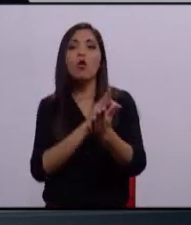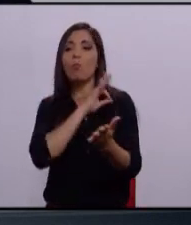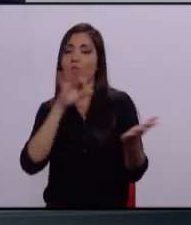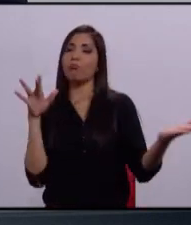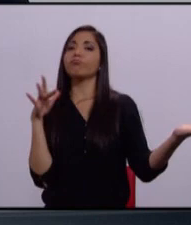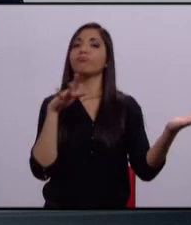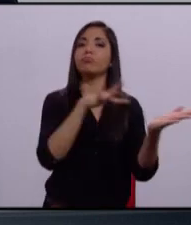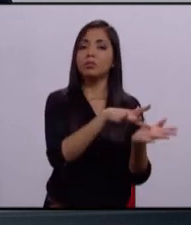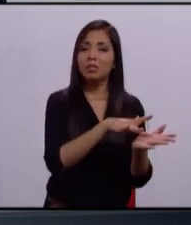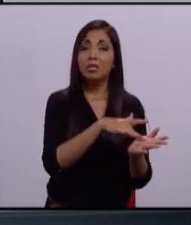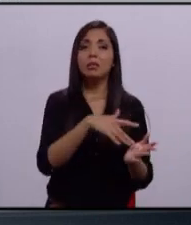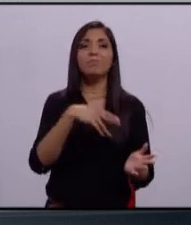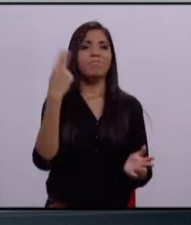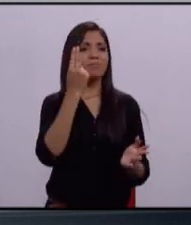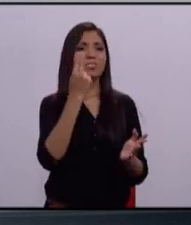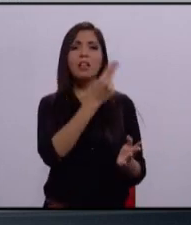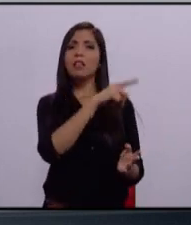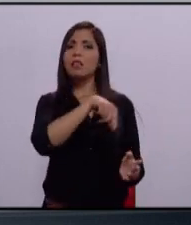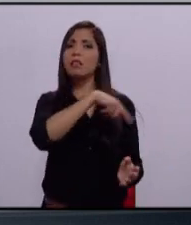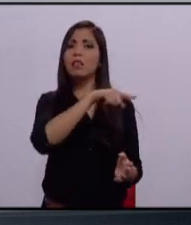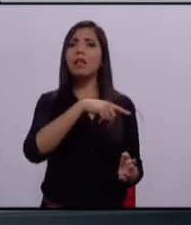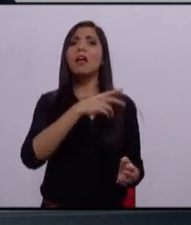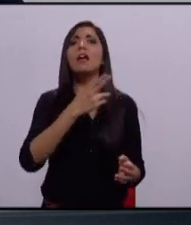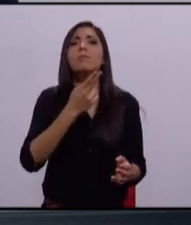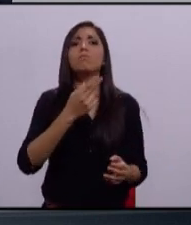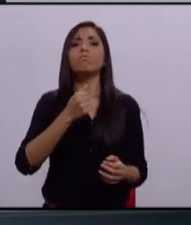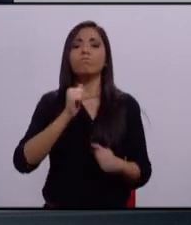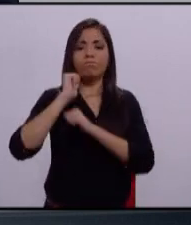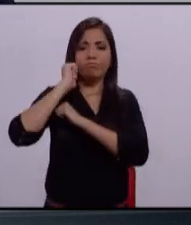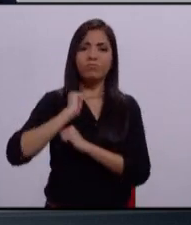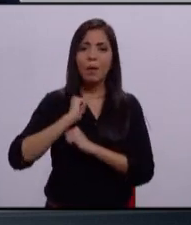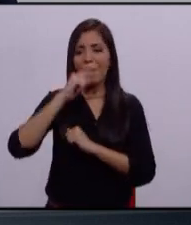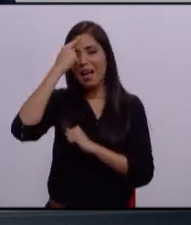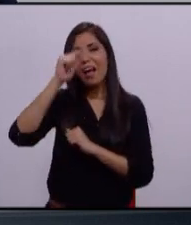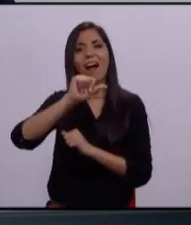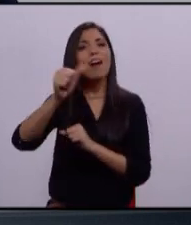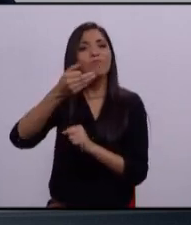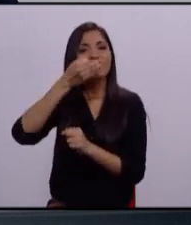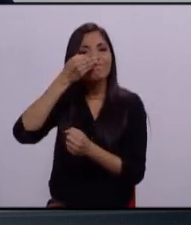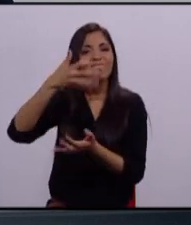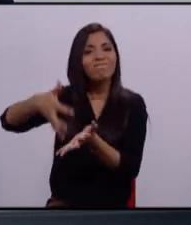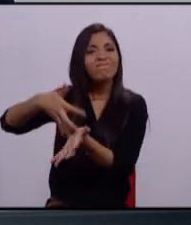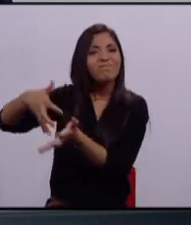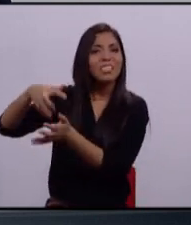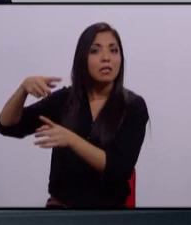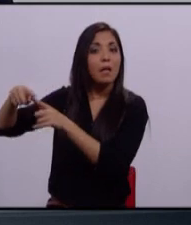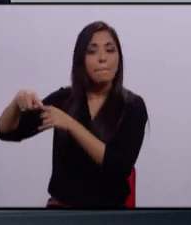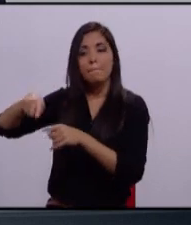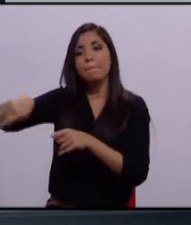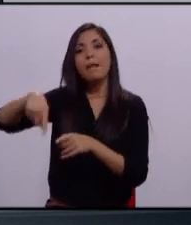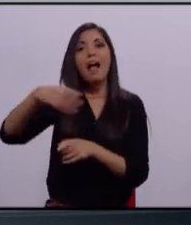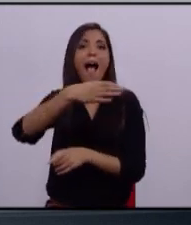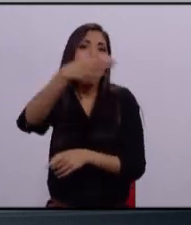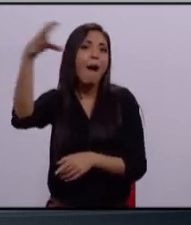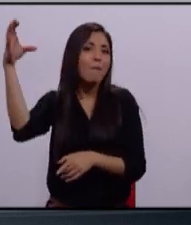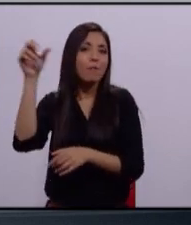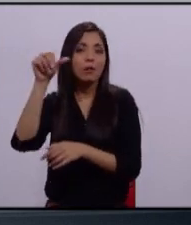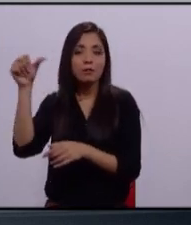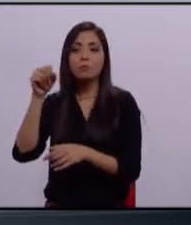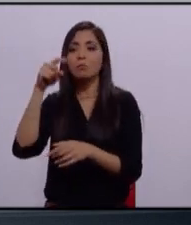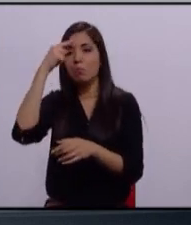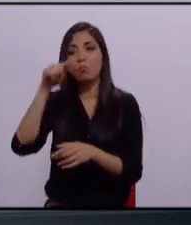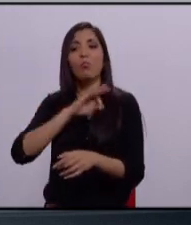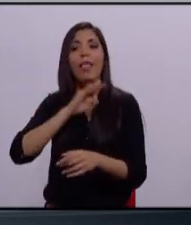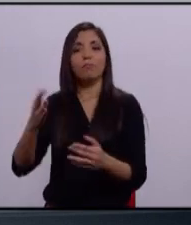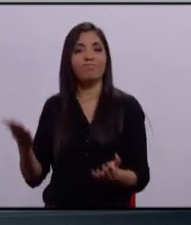a recuperar el liderazgo en los temas del campo y apoyarlos para que puedan salir adelante y también vamos